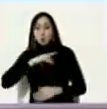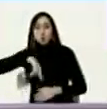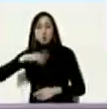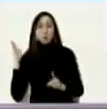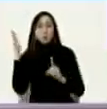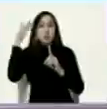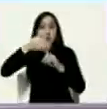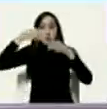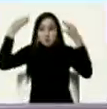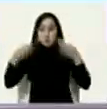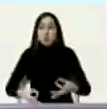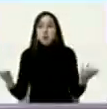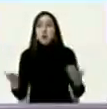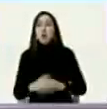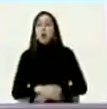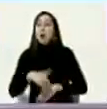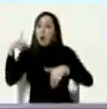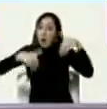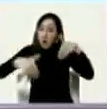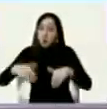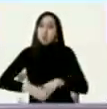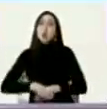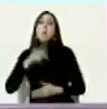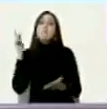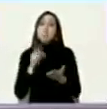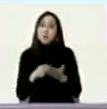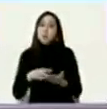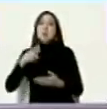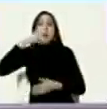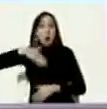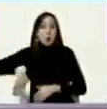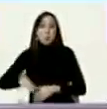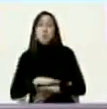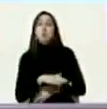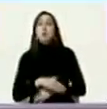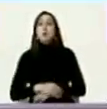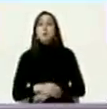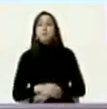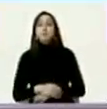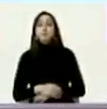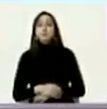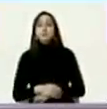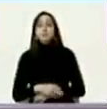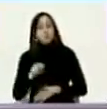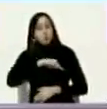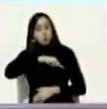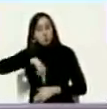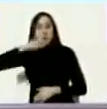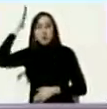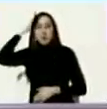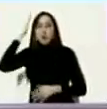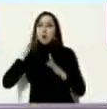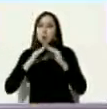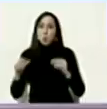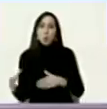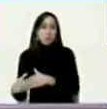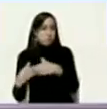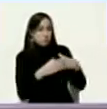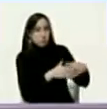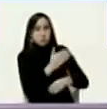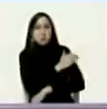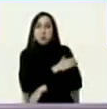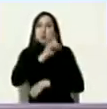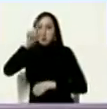que sea una elección muy participativa nosotros sabemos que toda la oposición se va a inscribir